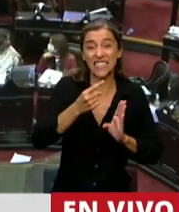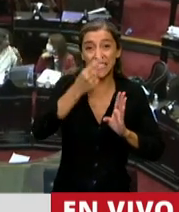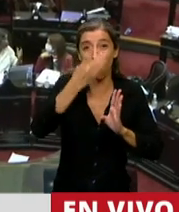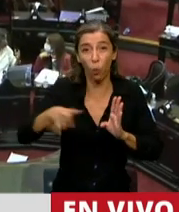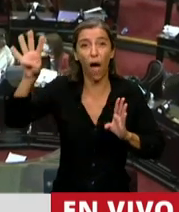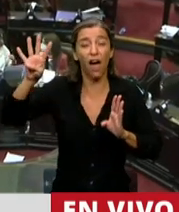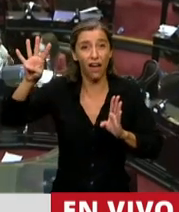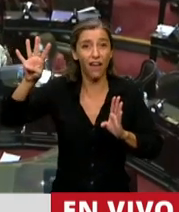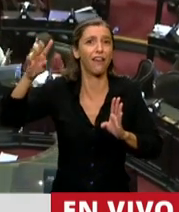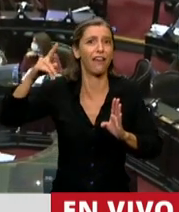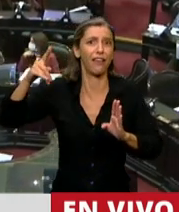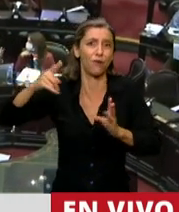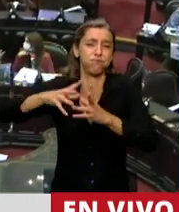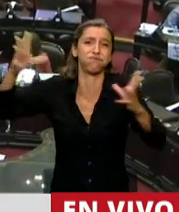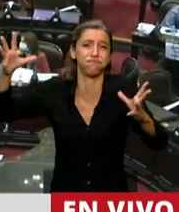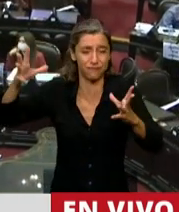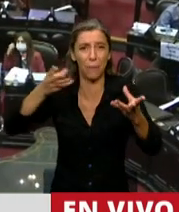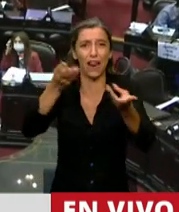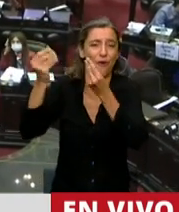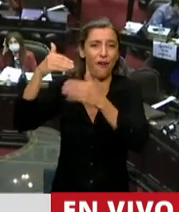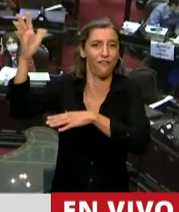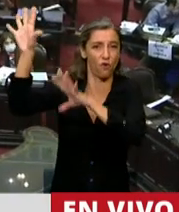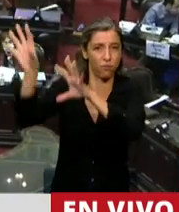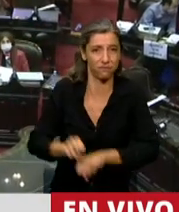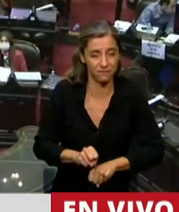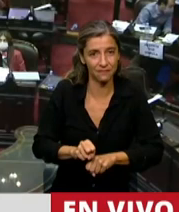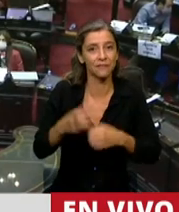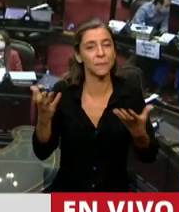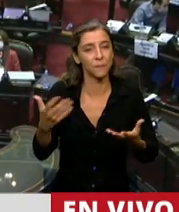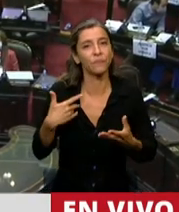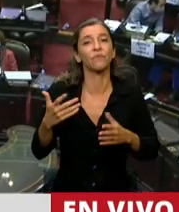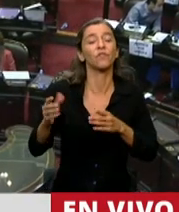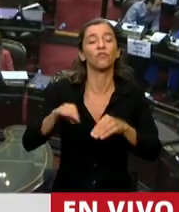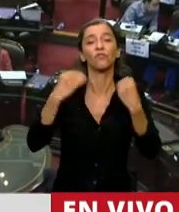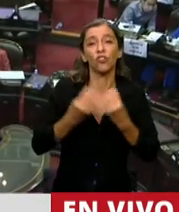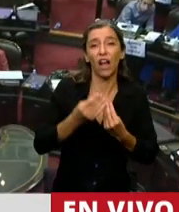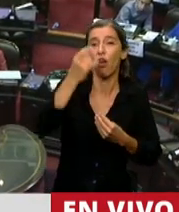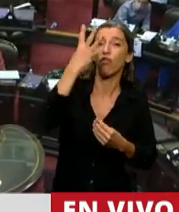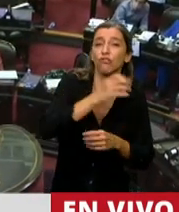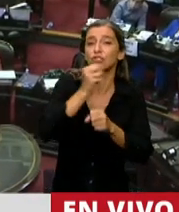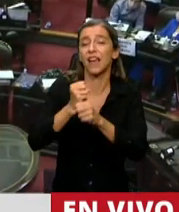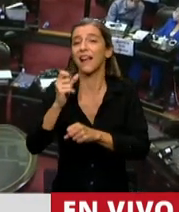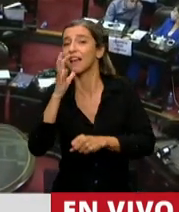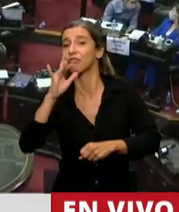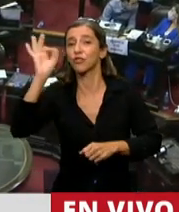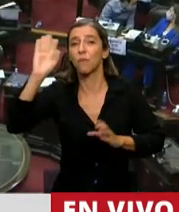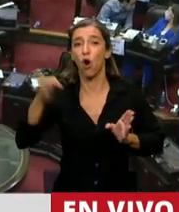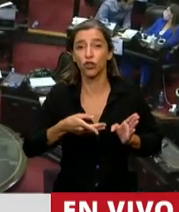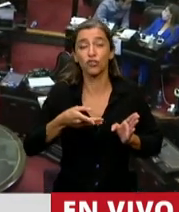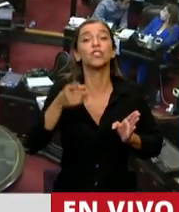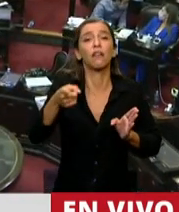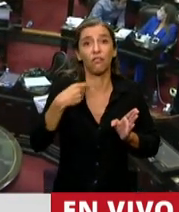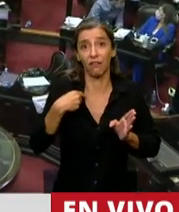por 4 y fueron, durante todo el período, entre el 2 y el 14%, superiores a los de los años 90.